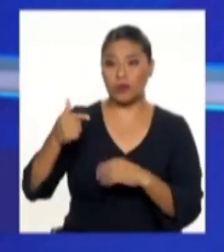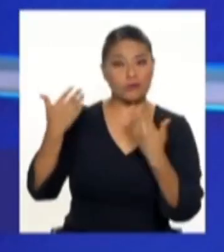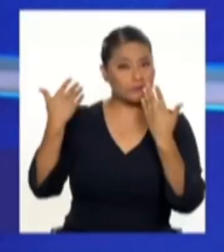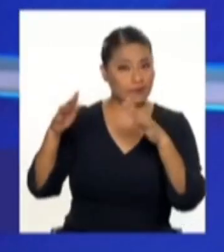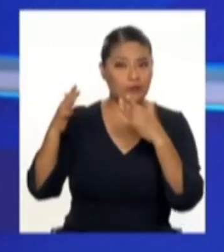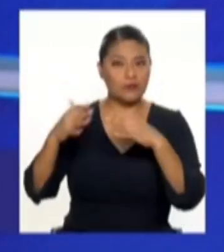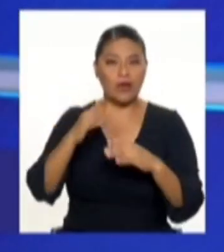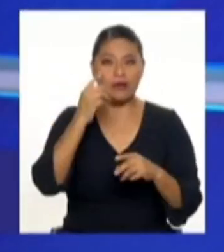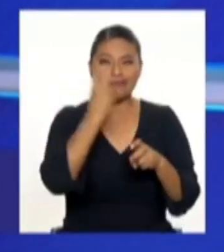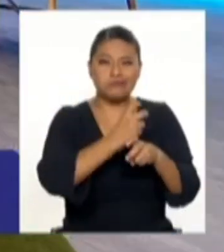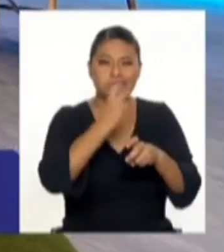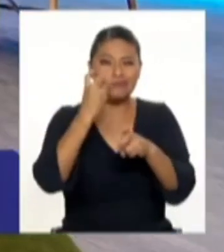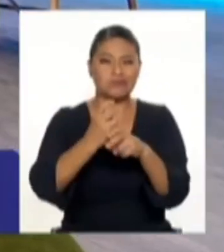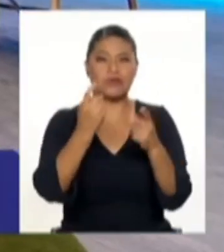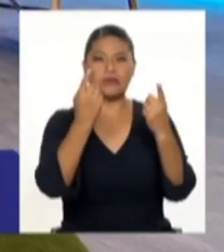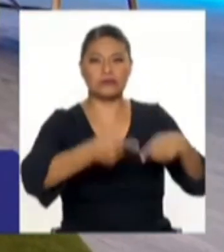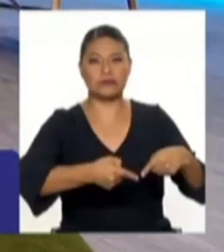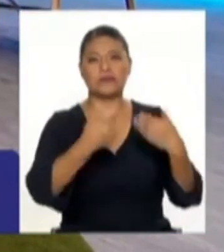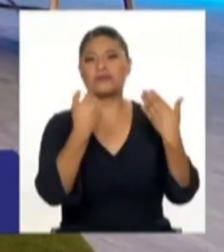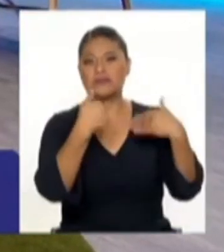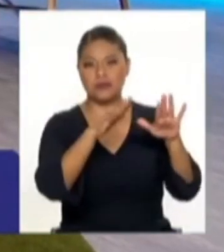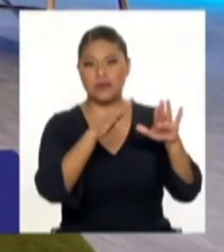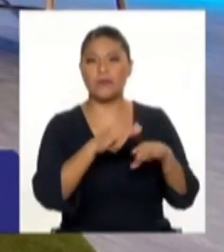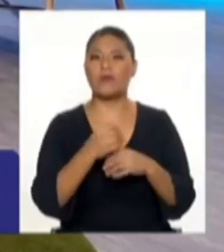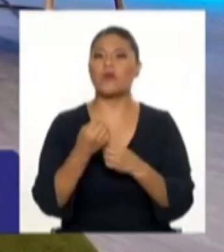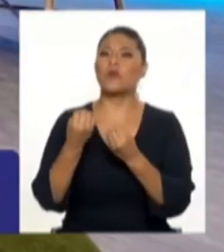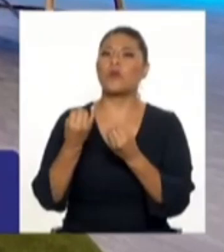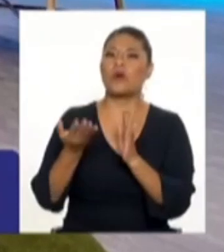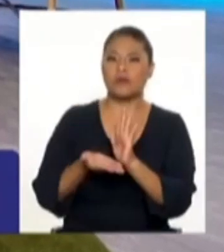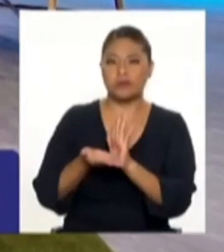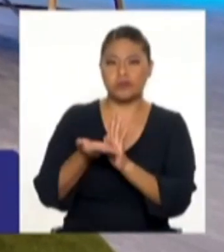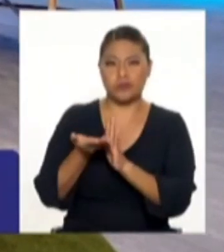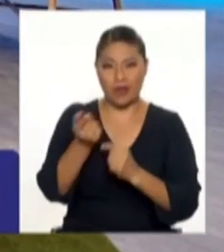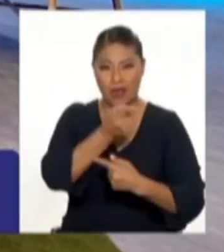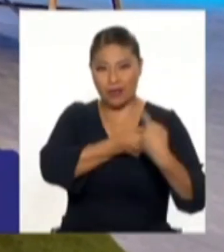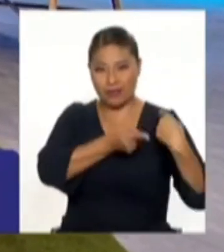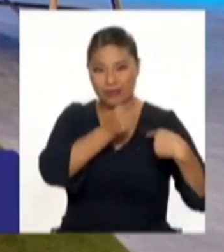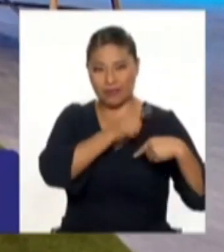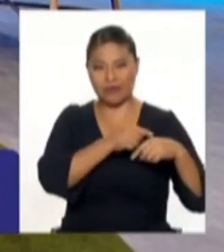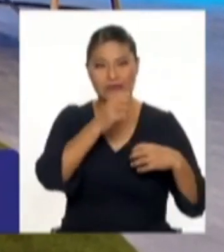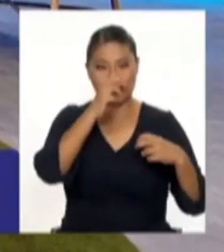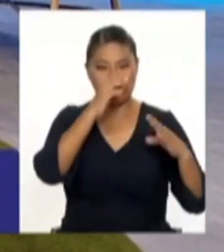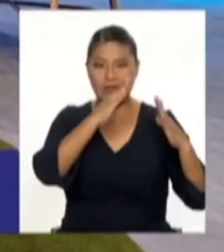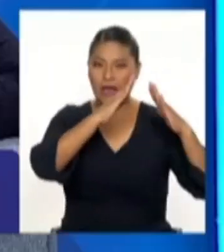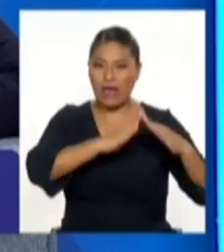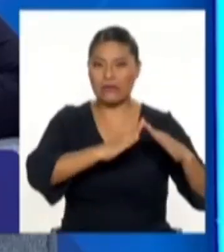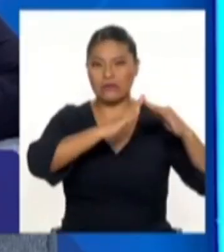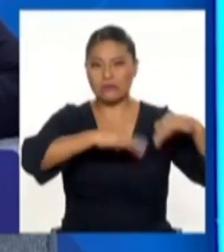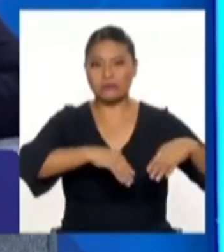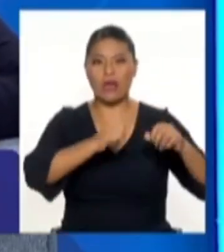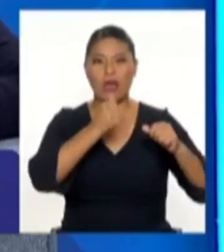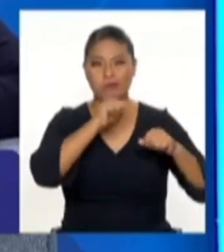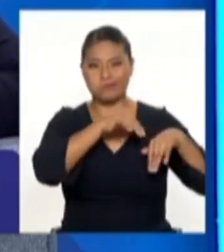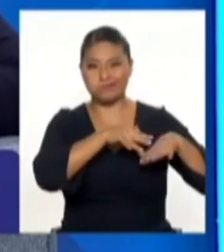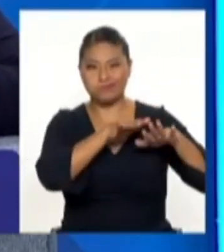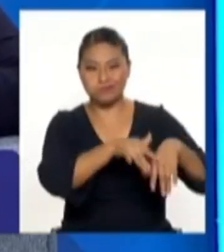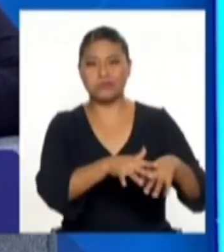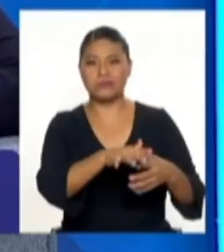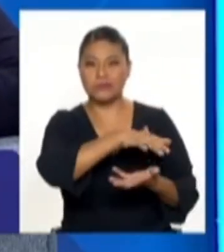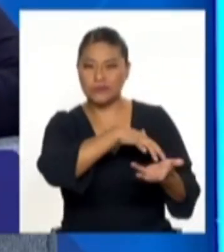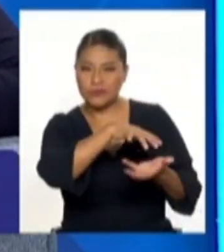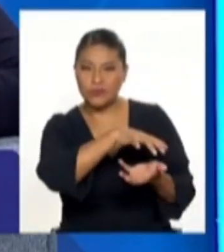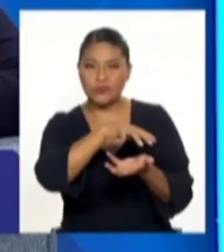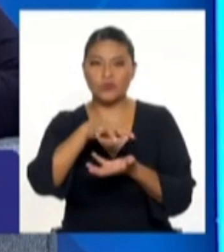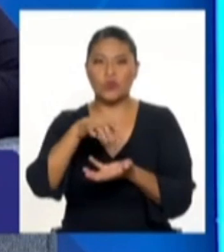hechos. ¿A cuánto asciende justamente el impacto económico de todo lo que ha pasado y cuál es el plan para tratar de revertir? Y